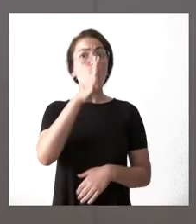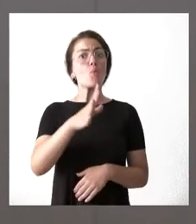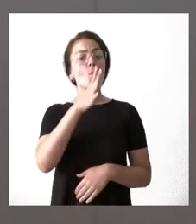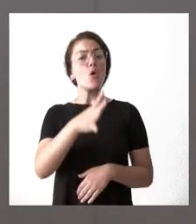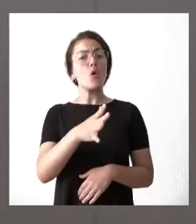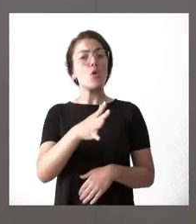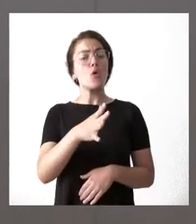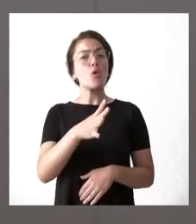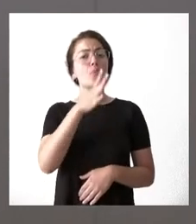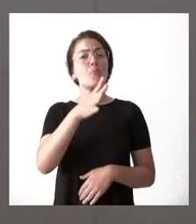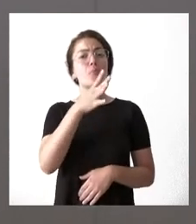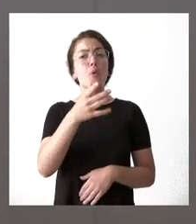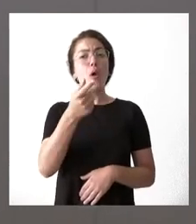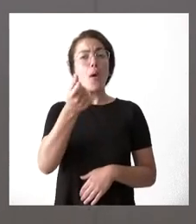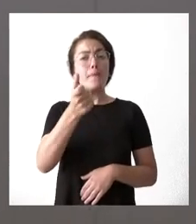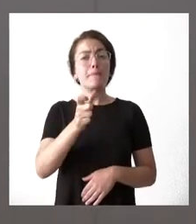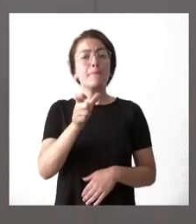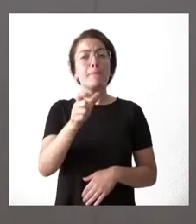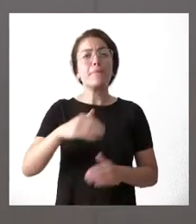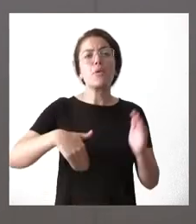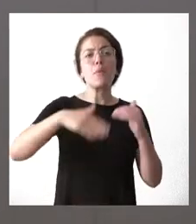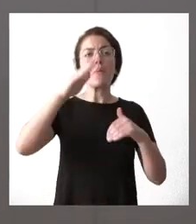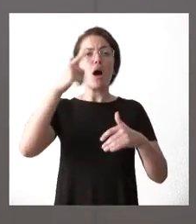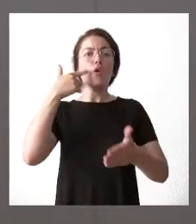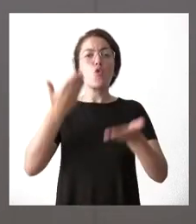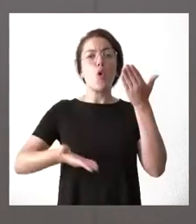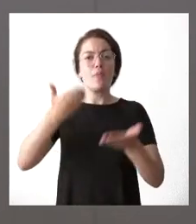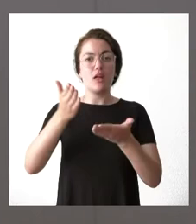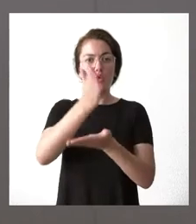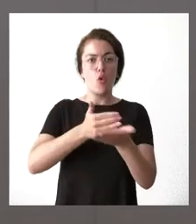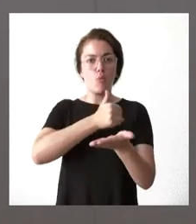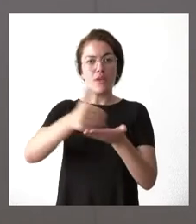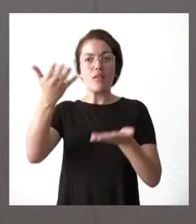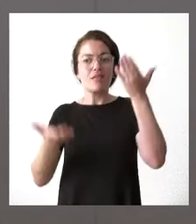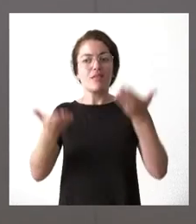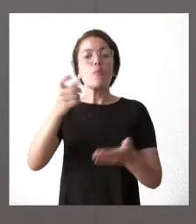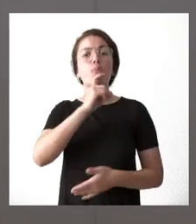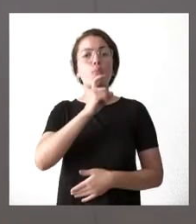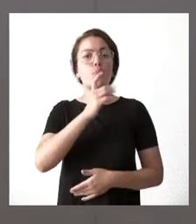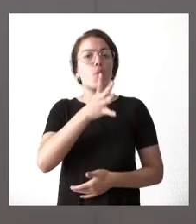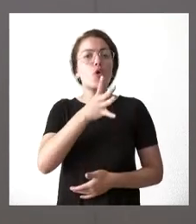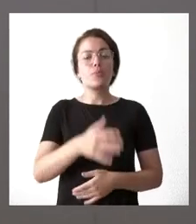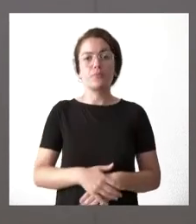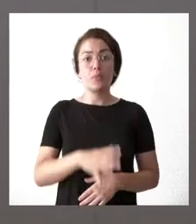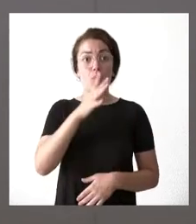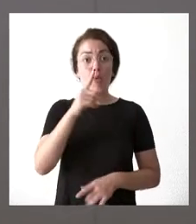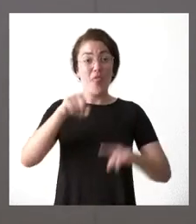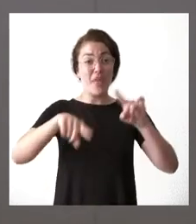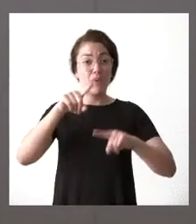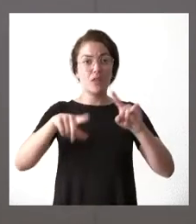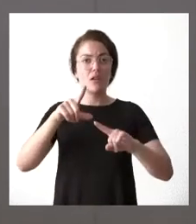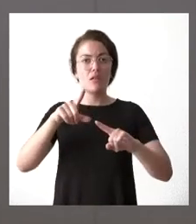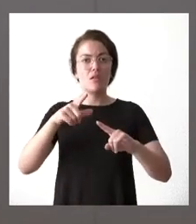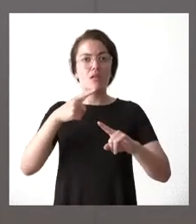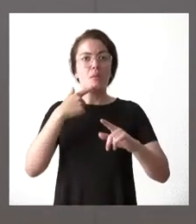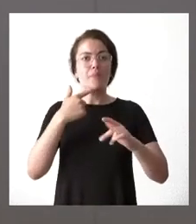de que haya algunas décimas diferenciales entre unas comunidades autónomas y otras? Básicamente es el distinto peso que cada uno de